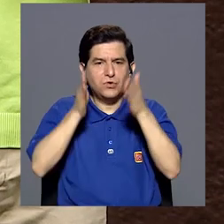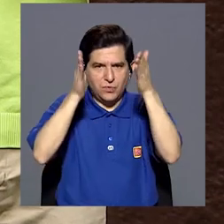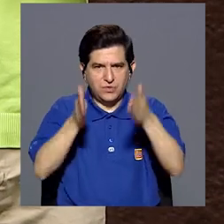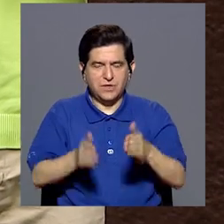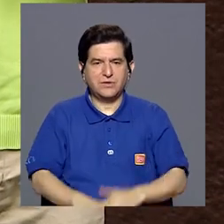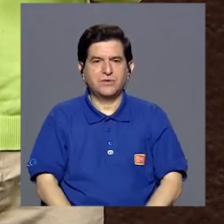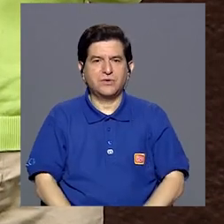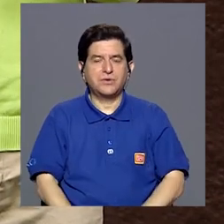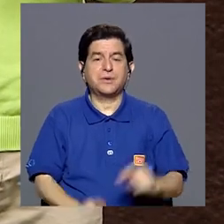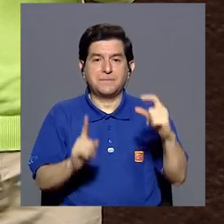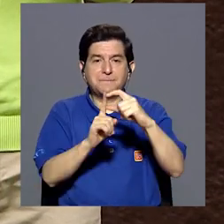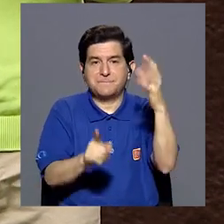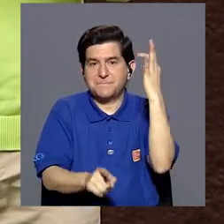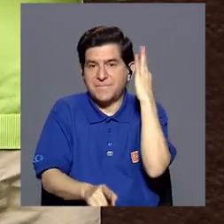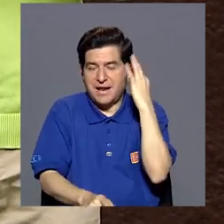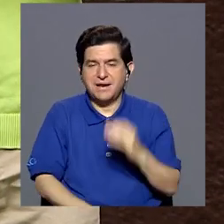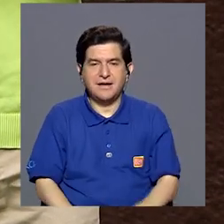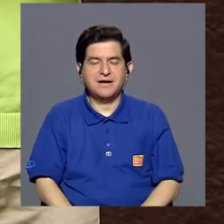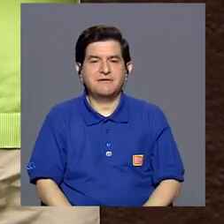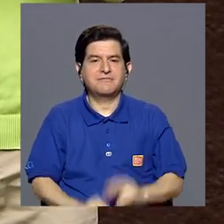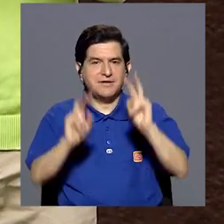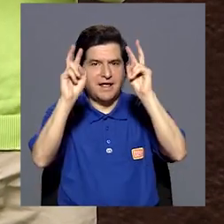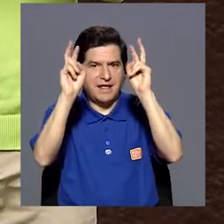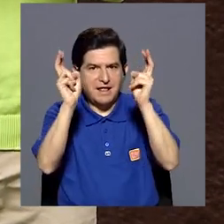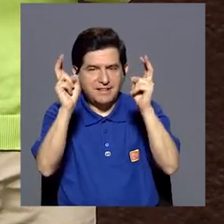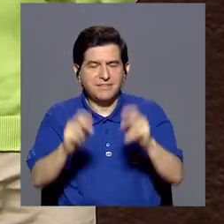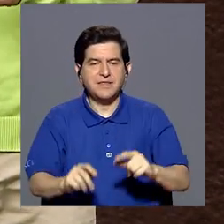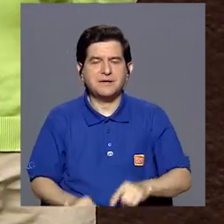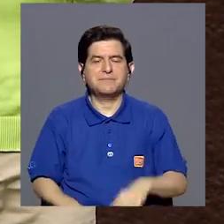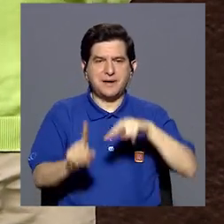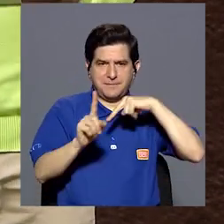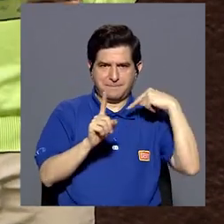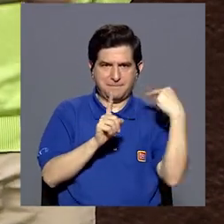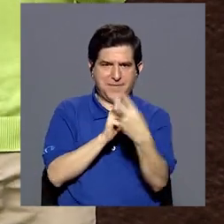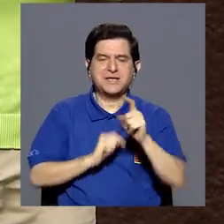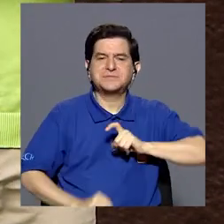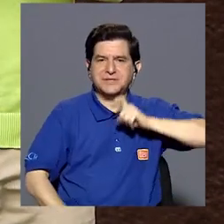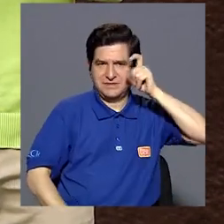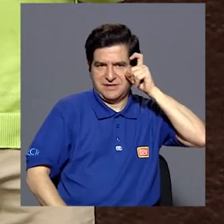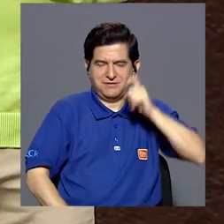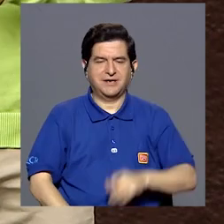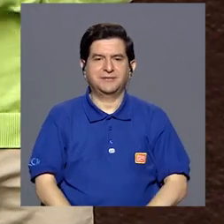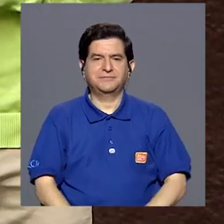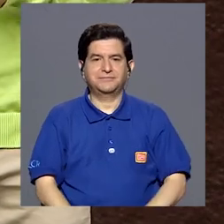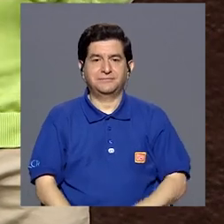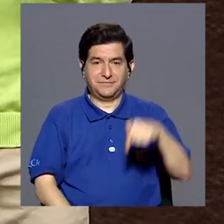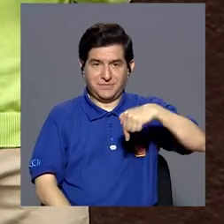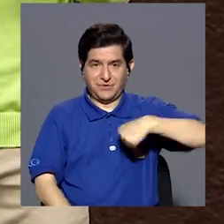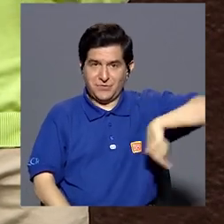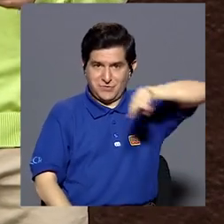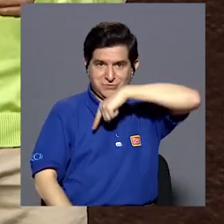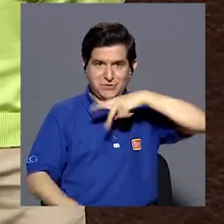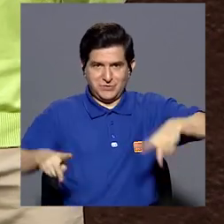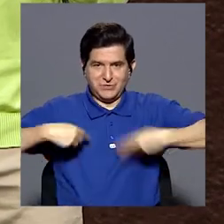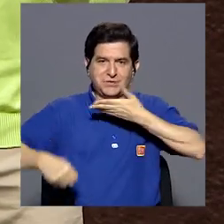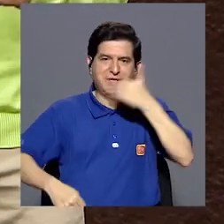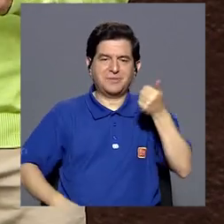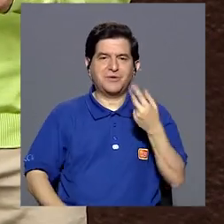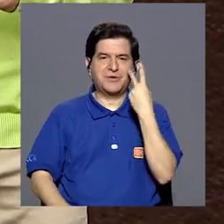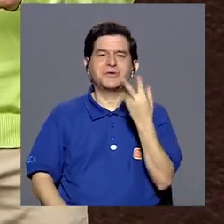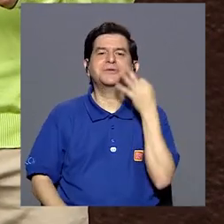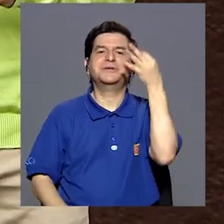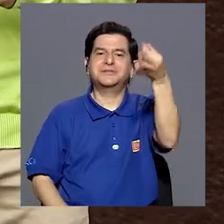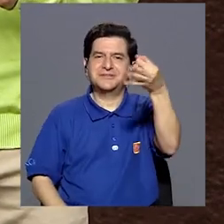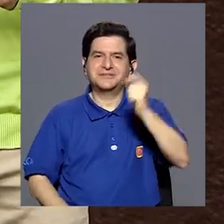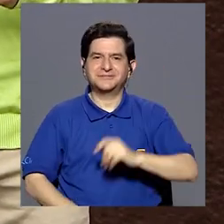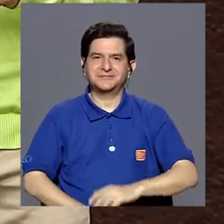enfoca en adultos mayores cuidadores y en Palabra de Mujer aborda este tema, pero desde una perspectiva de género. Somos